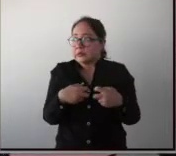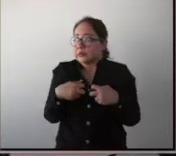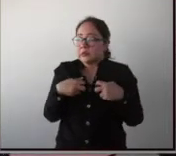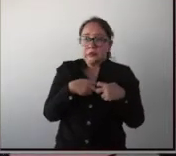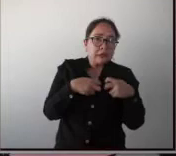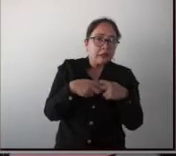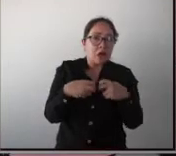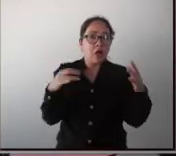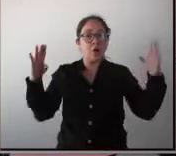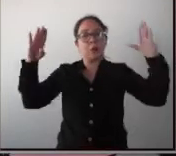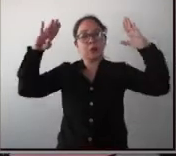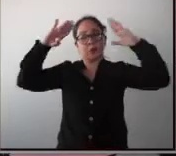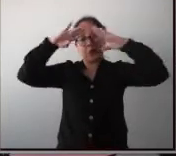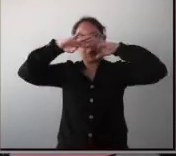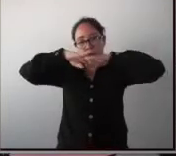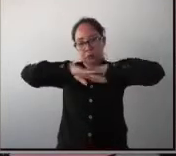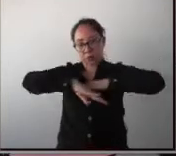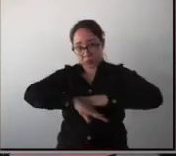ansiedad.